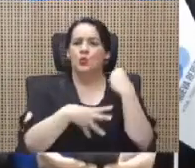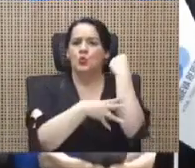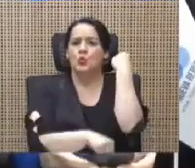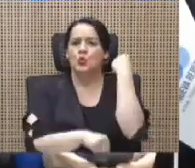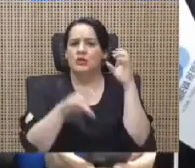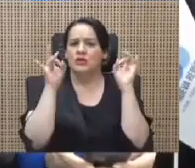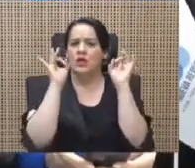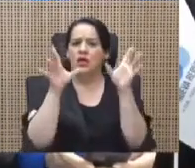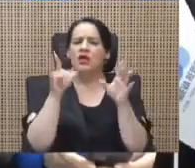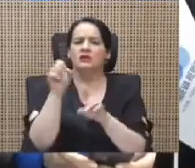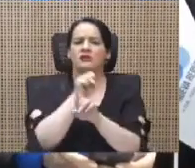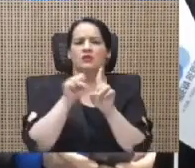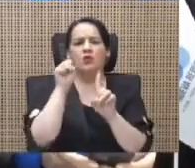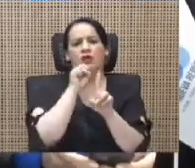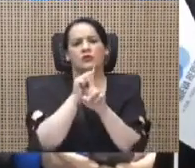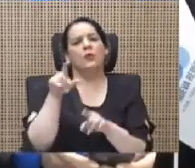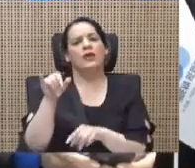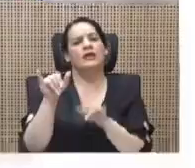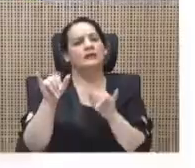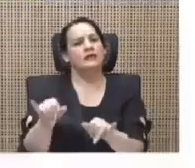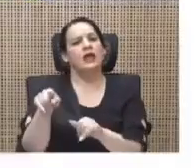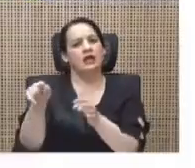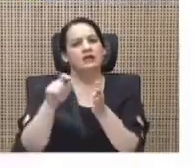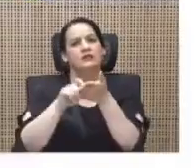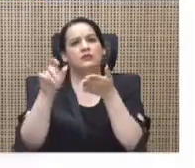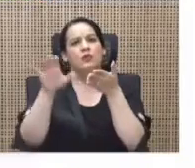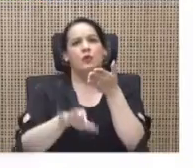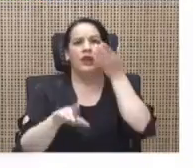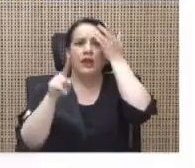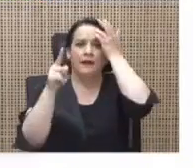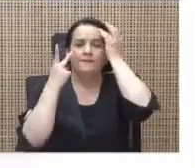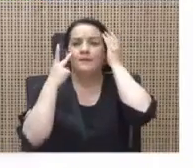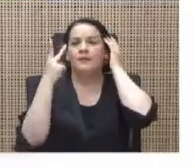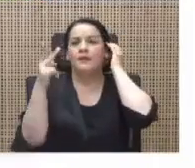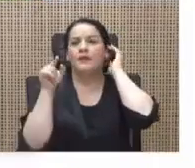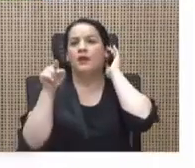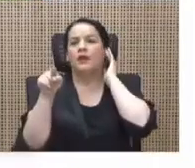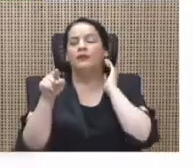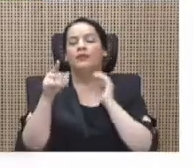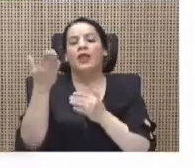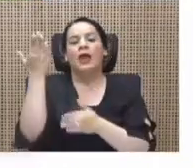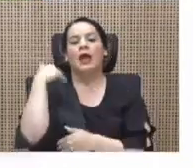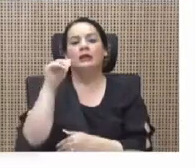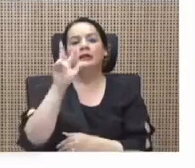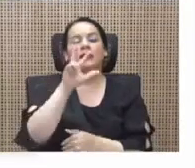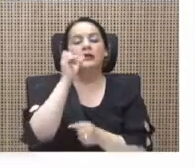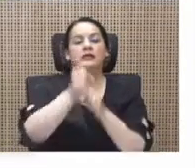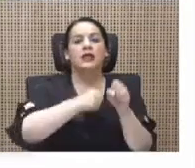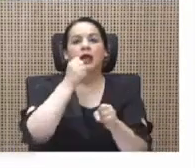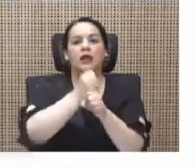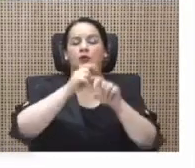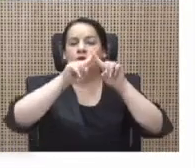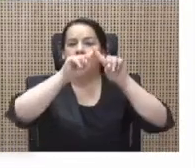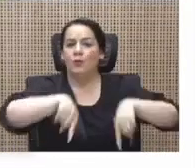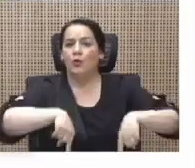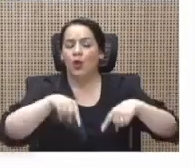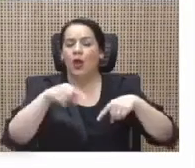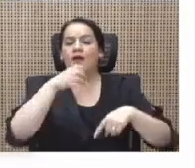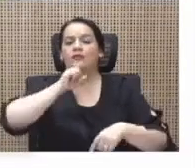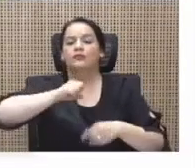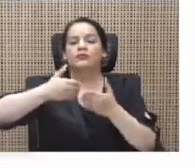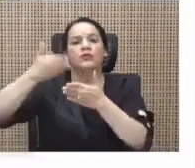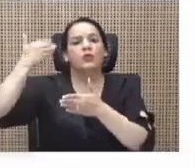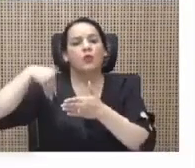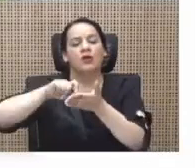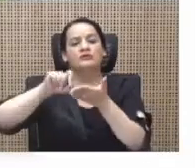ver el estado de abandono en el que se encuentra esta obra. Miren ustedes, hace tres años se demolió la antigua escuela, los